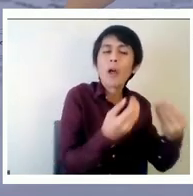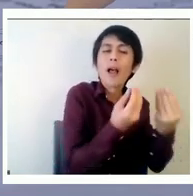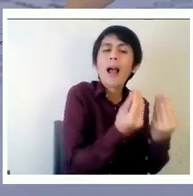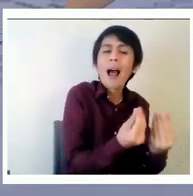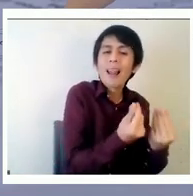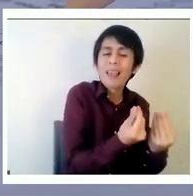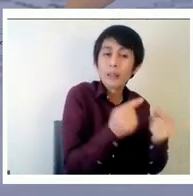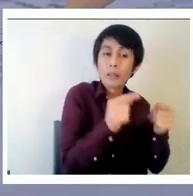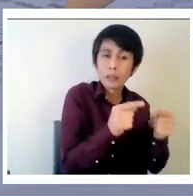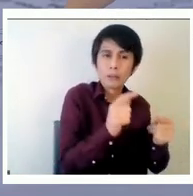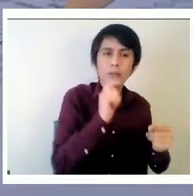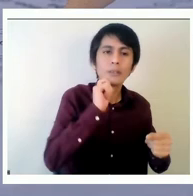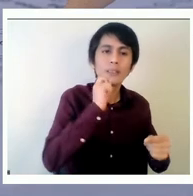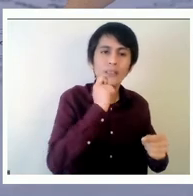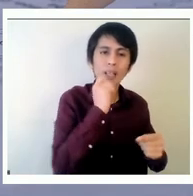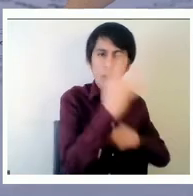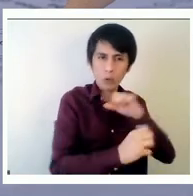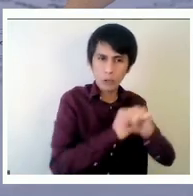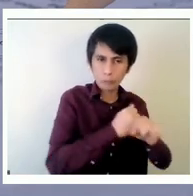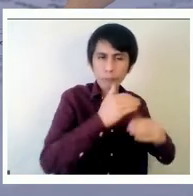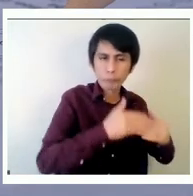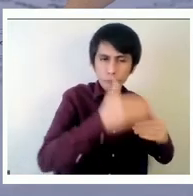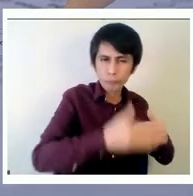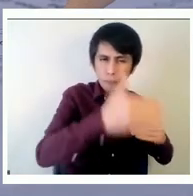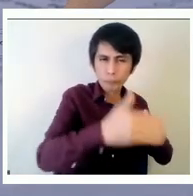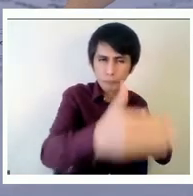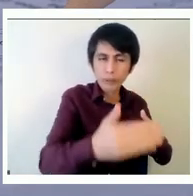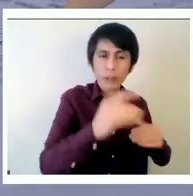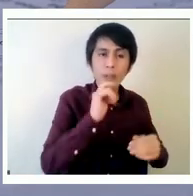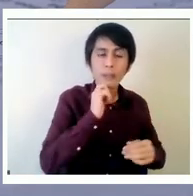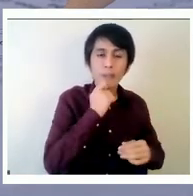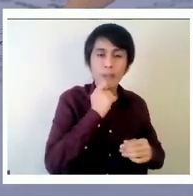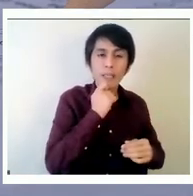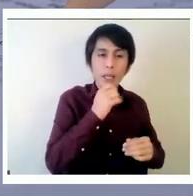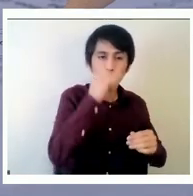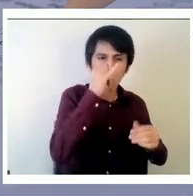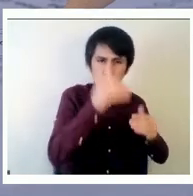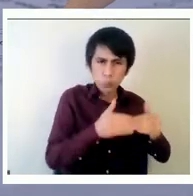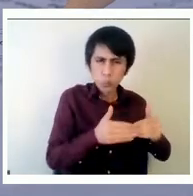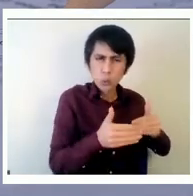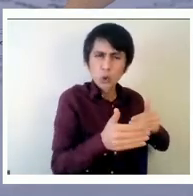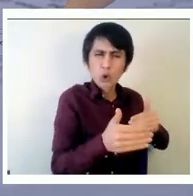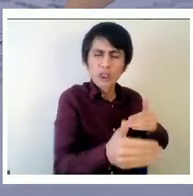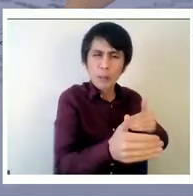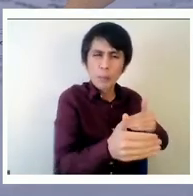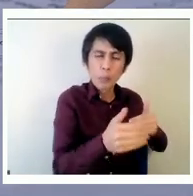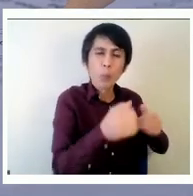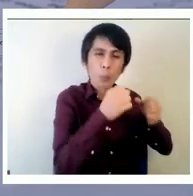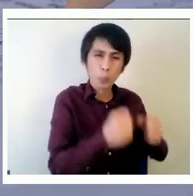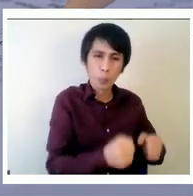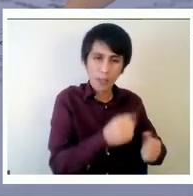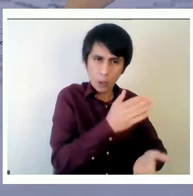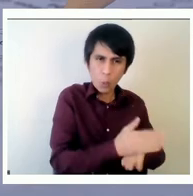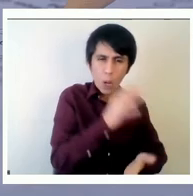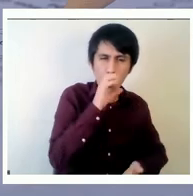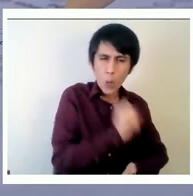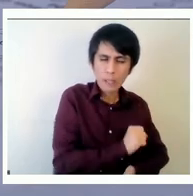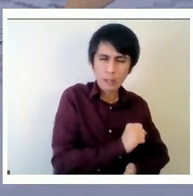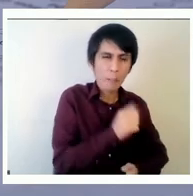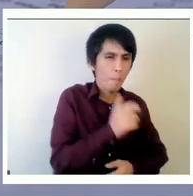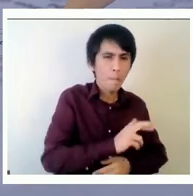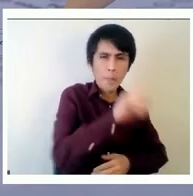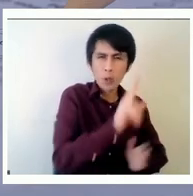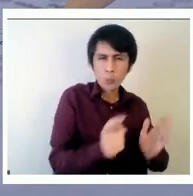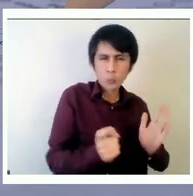puede estar en el peor nivel de forma consecutiva para implicar el cierre del colegio se cumplía en 2019